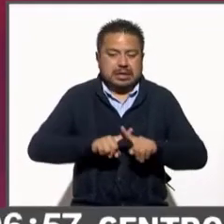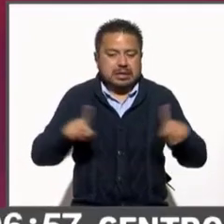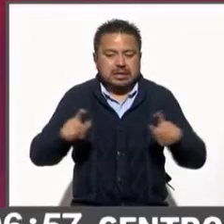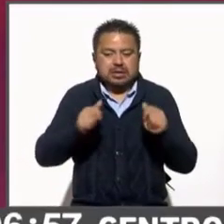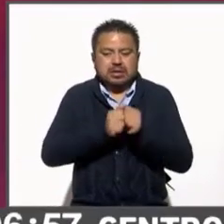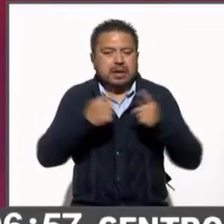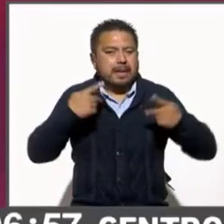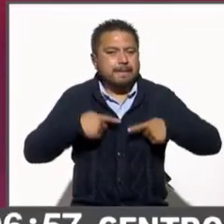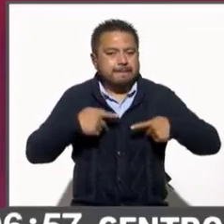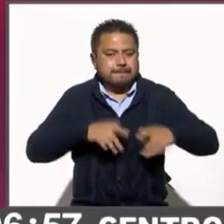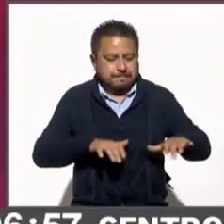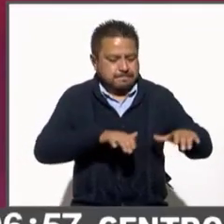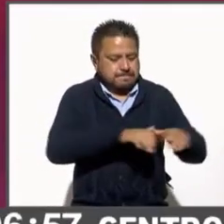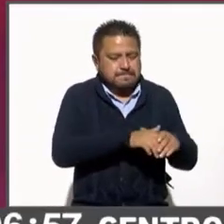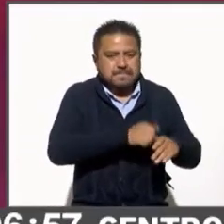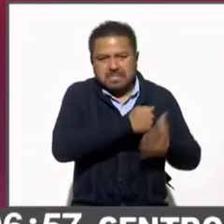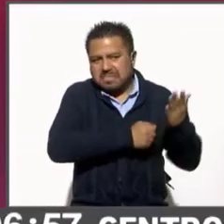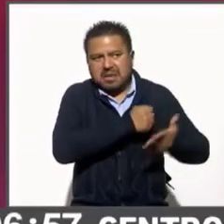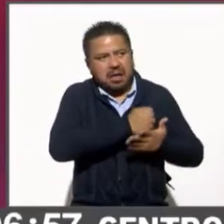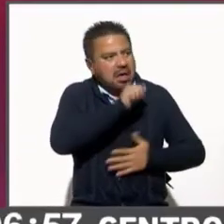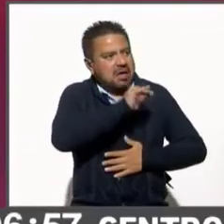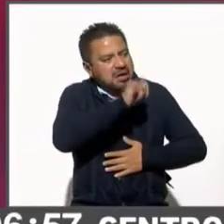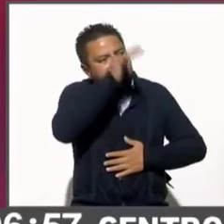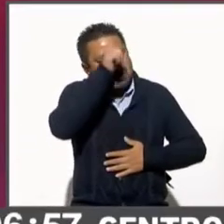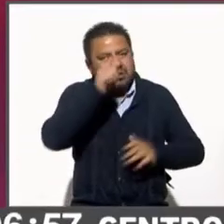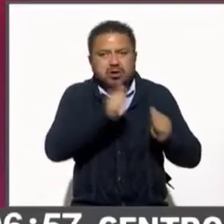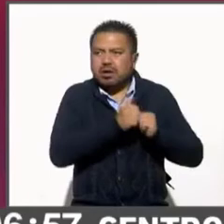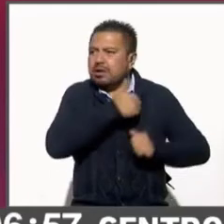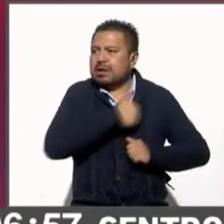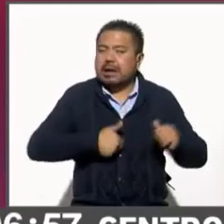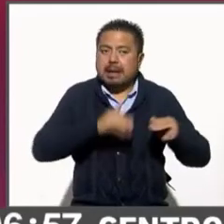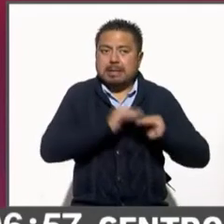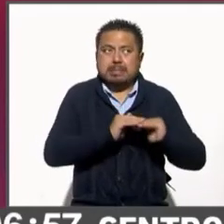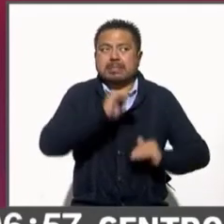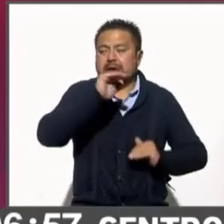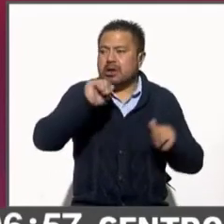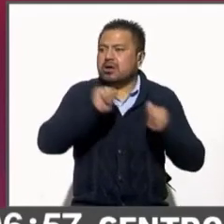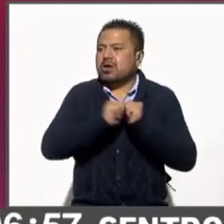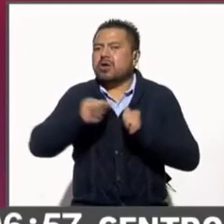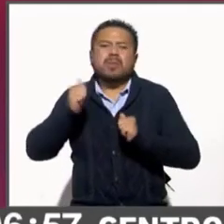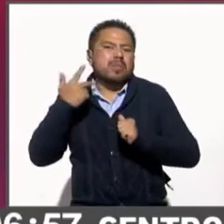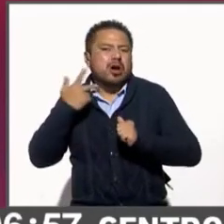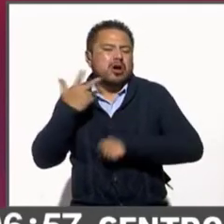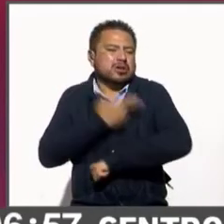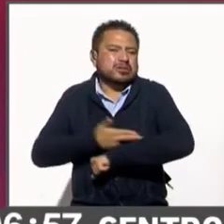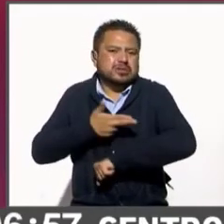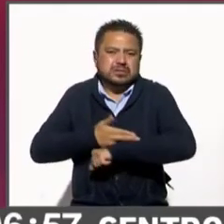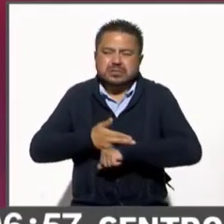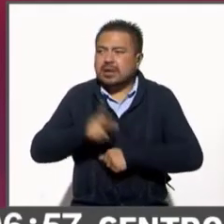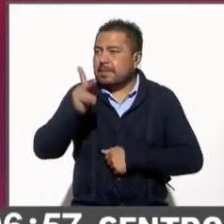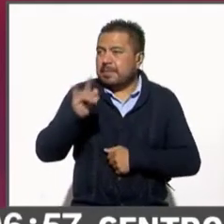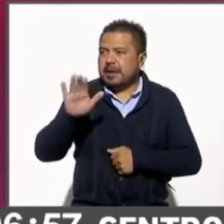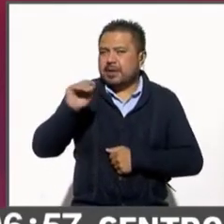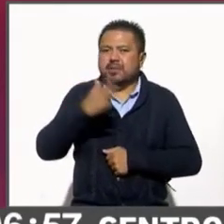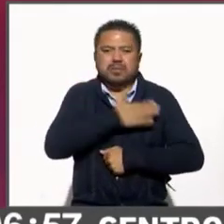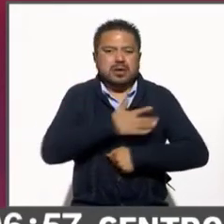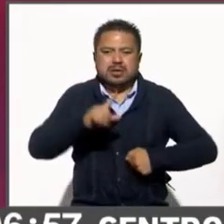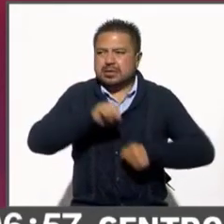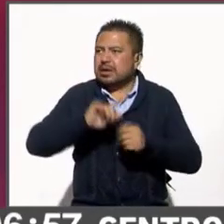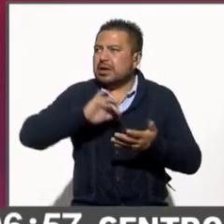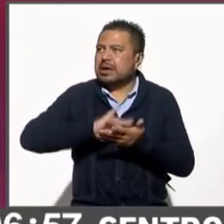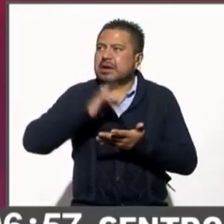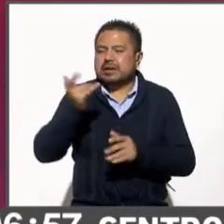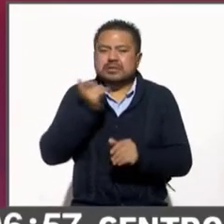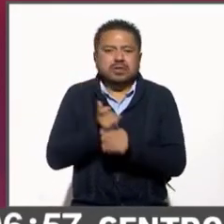presidencial con niveles altos y el contraste con las políticas públicas. Paco, buen día, gracias por la información. Un